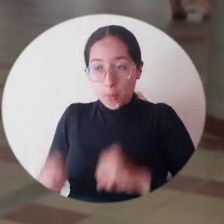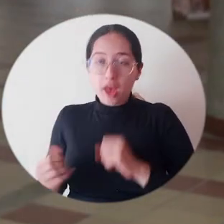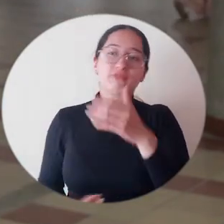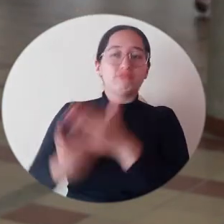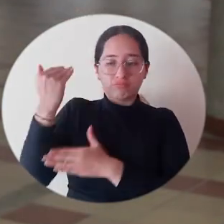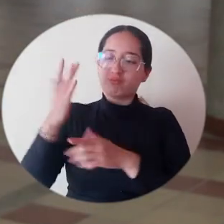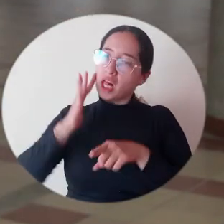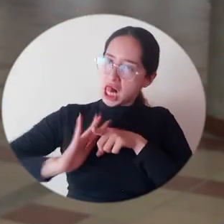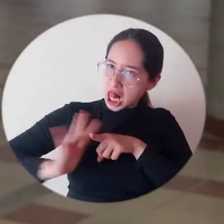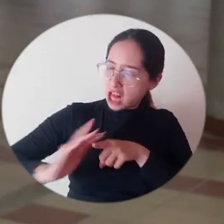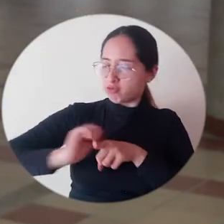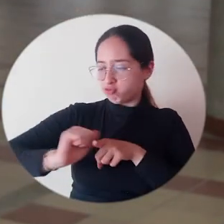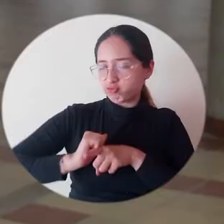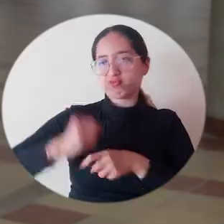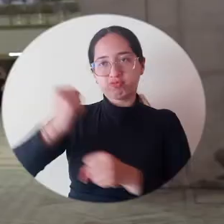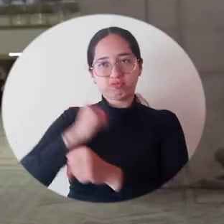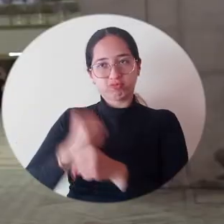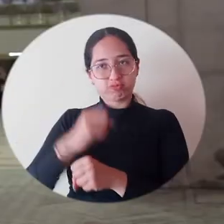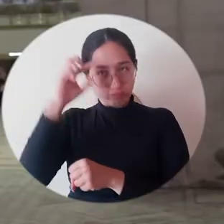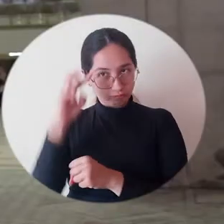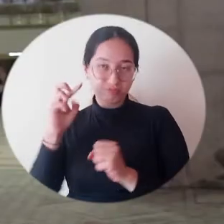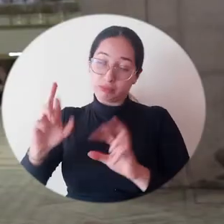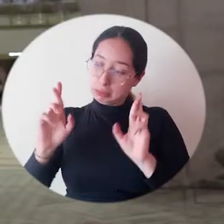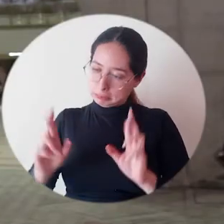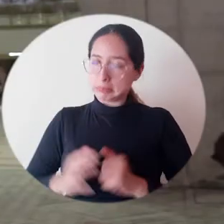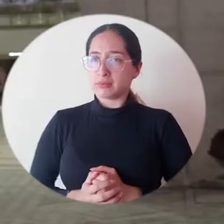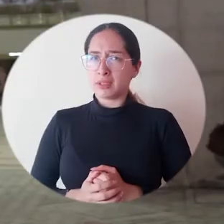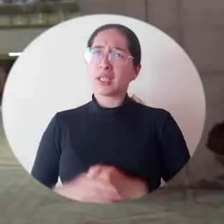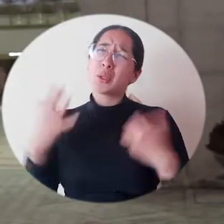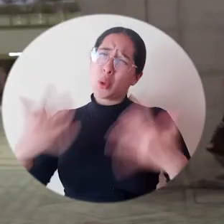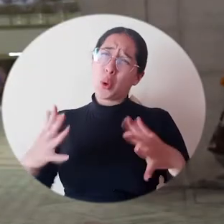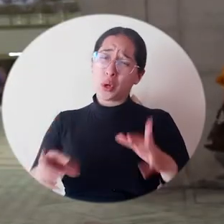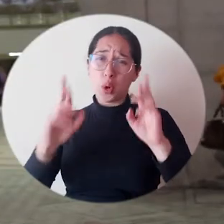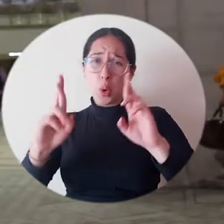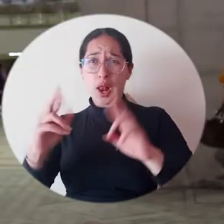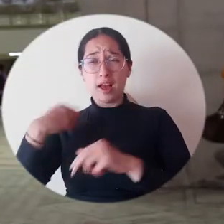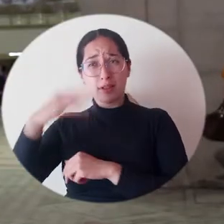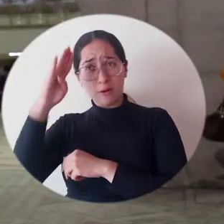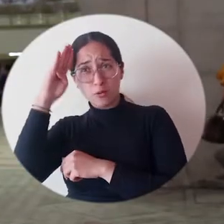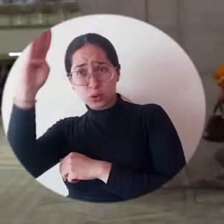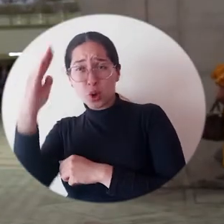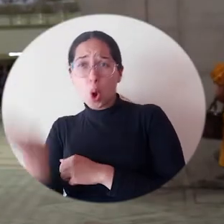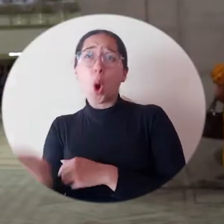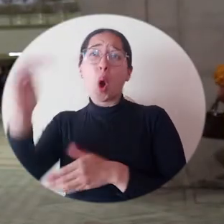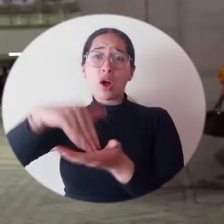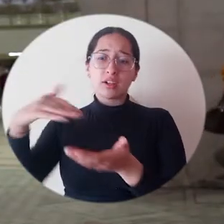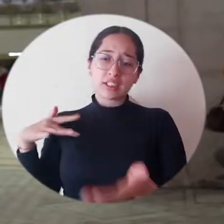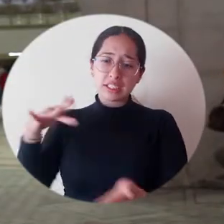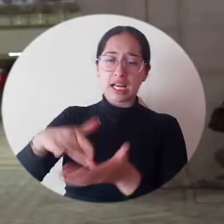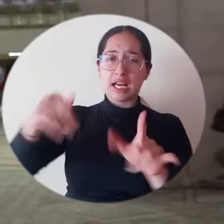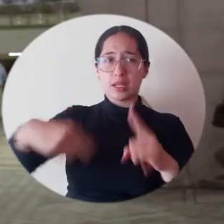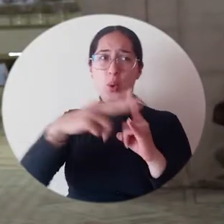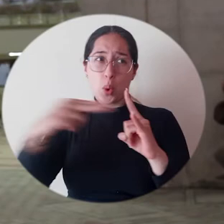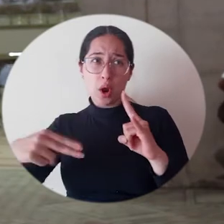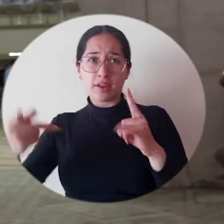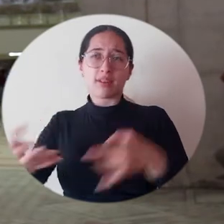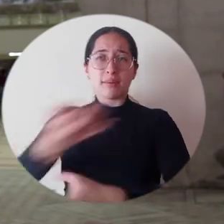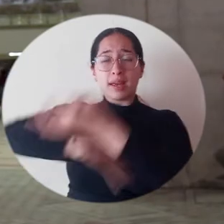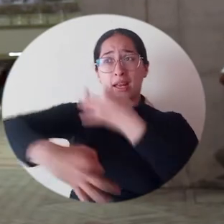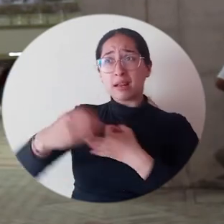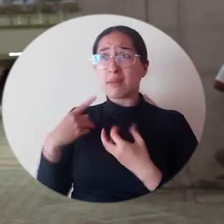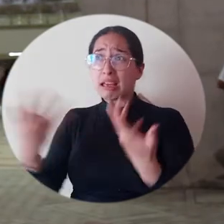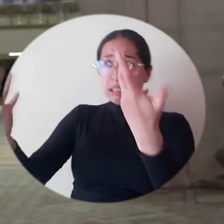muchachos realicen sus prácticas profesionales. Estoy eternamente agradecido con ellos y espero en el futuro poder regresar y